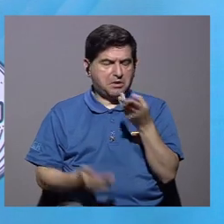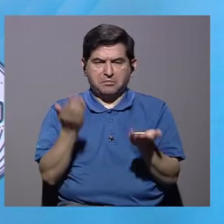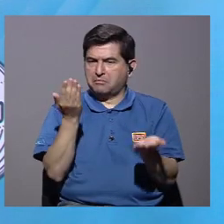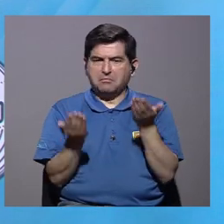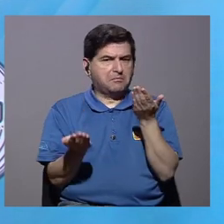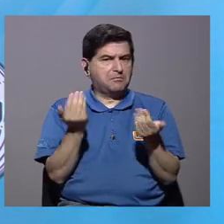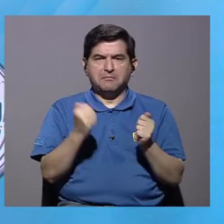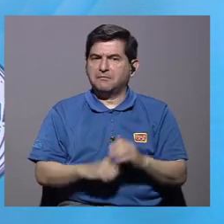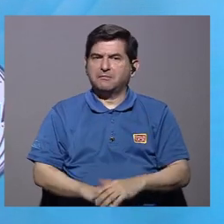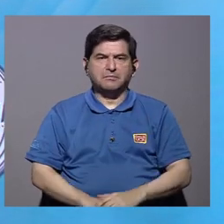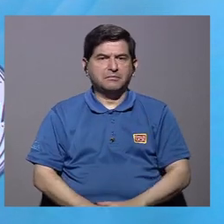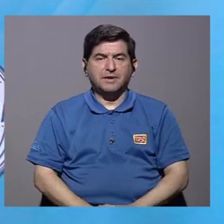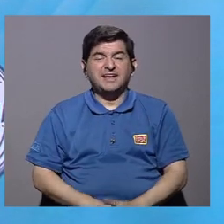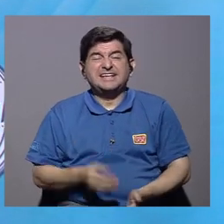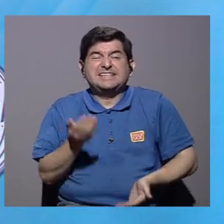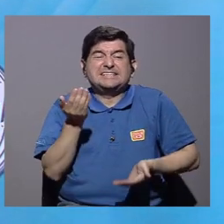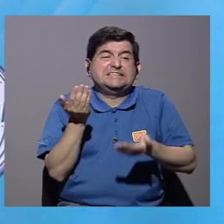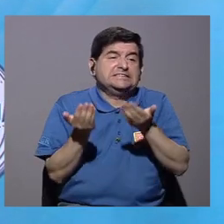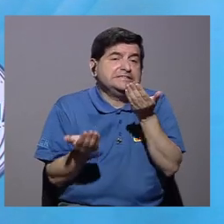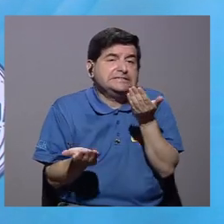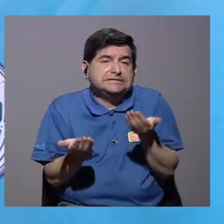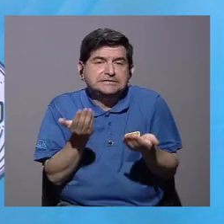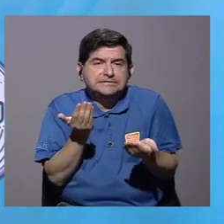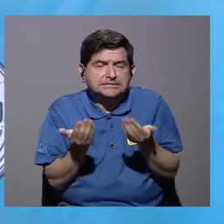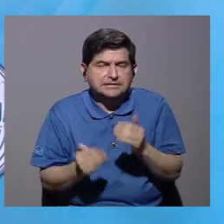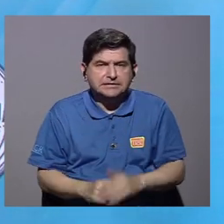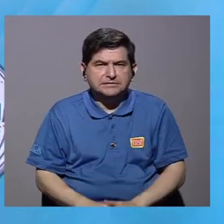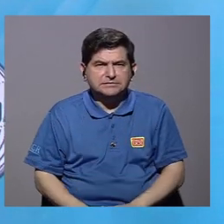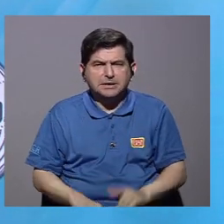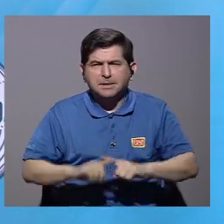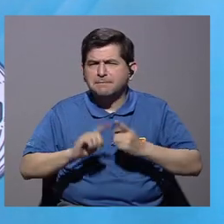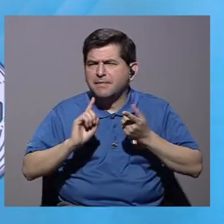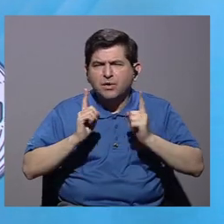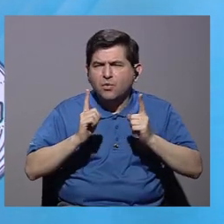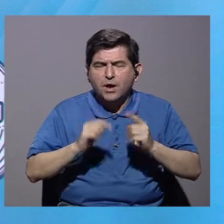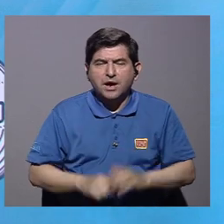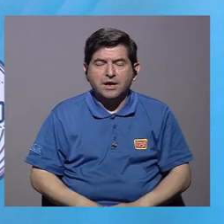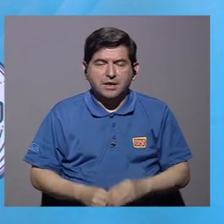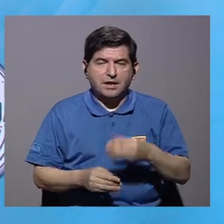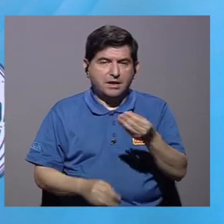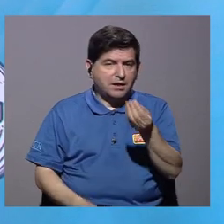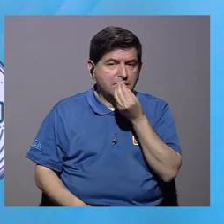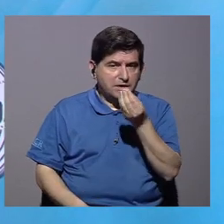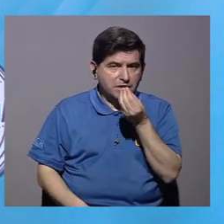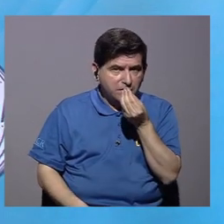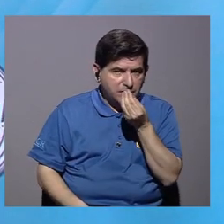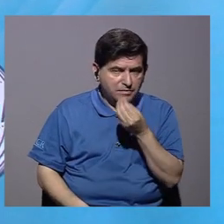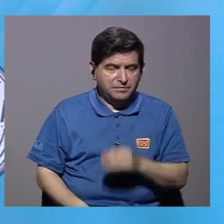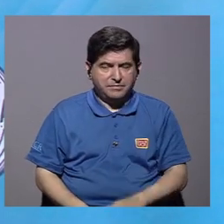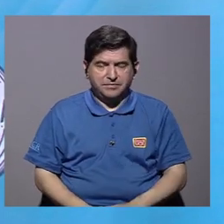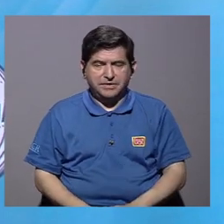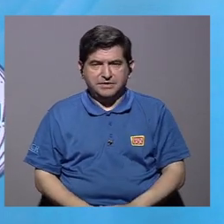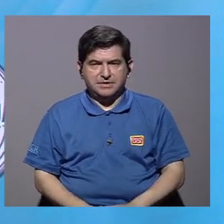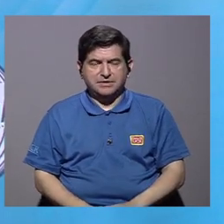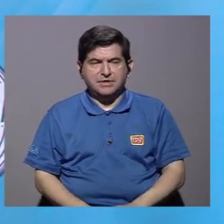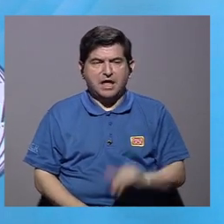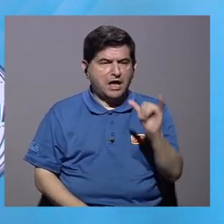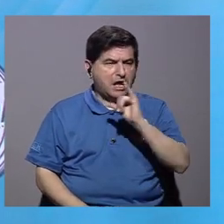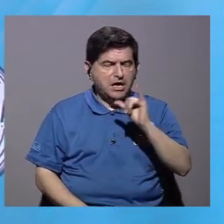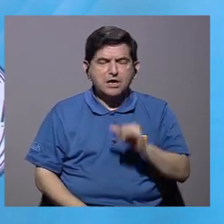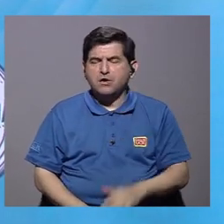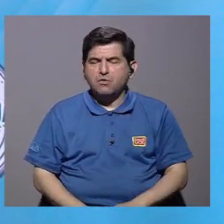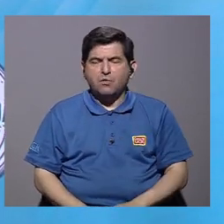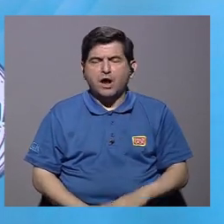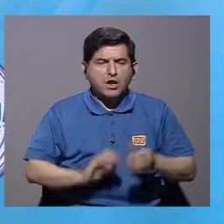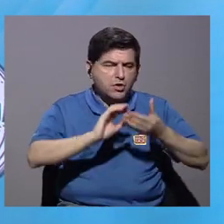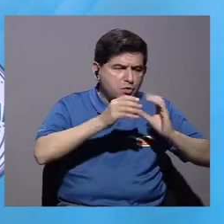mucha diferencia entre esta comparación. Lo que tal vez, entre el consumo,